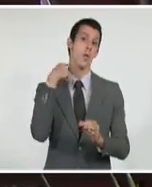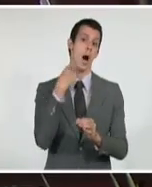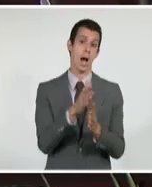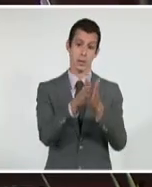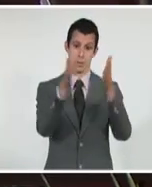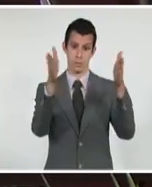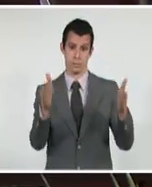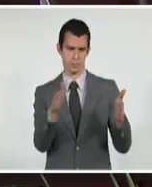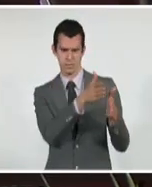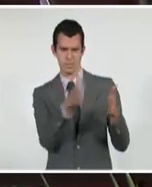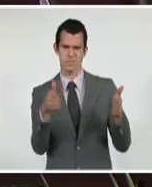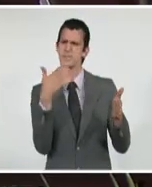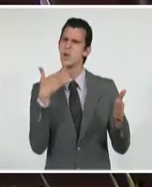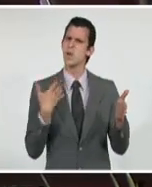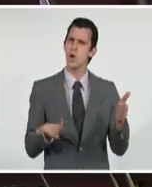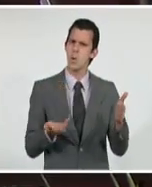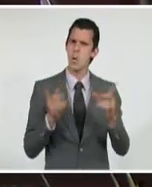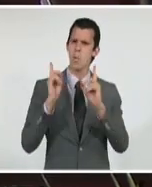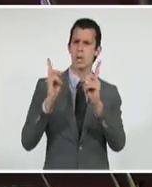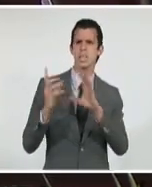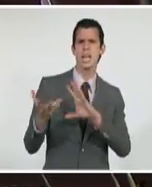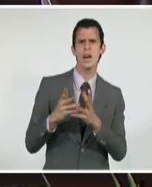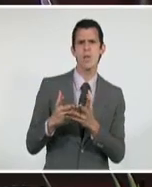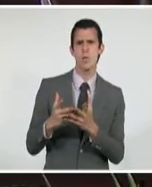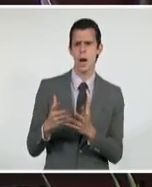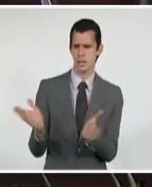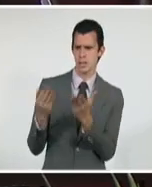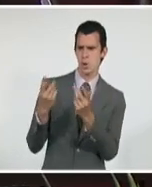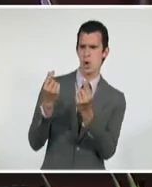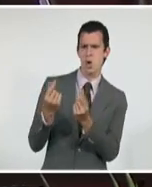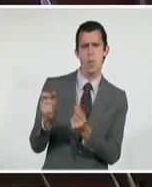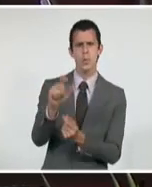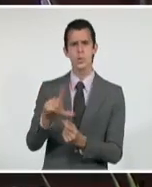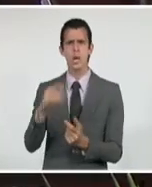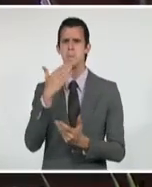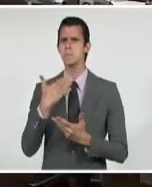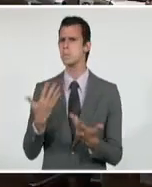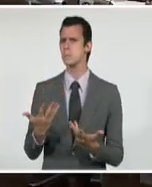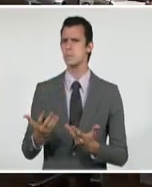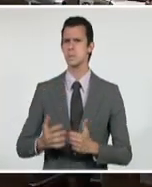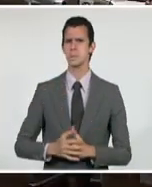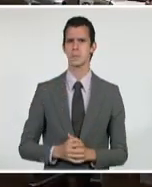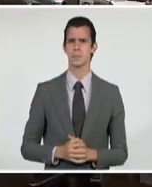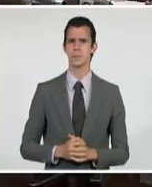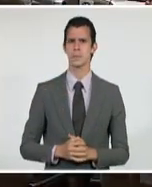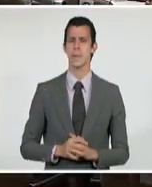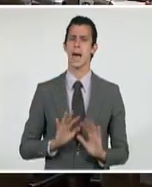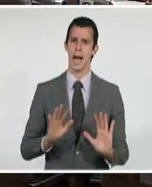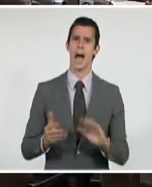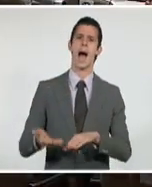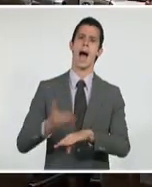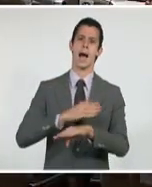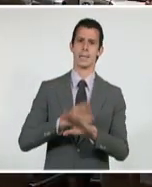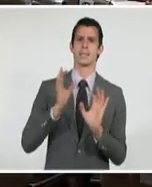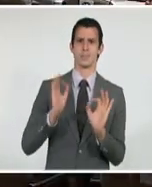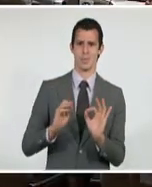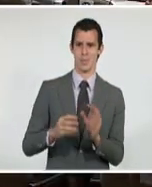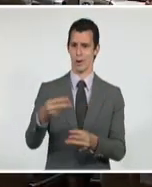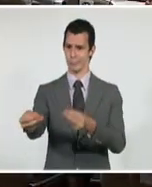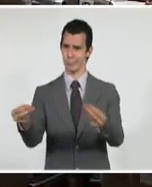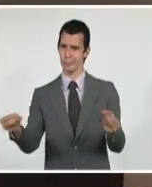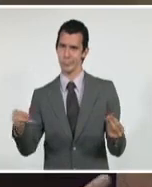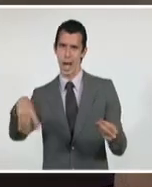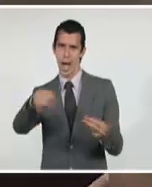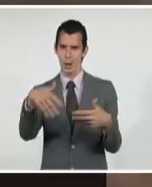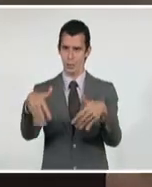implementación de políticas vinculadas al desarrollo económico y social cubano, los delegados de la Comisión destacaron la importancia de potenciar